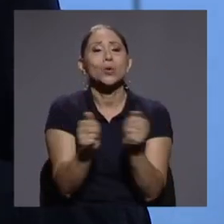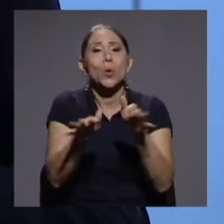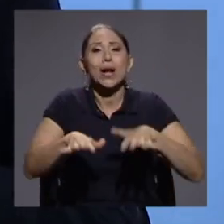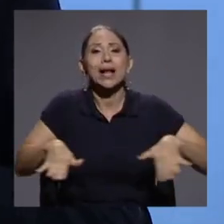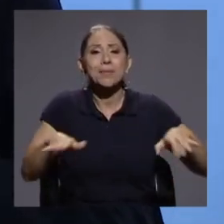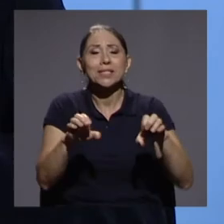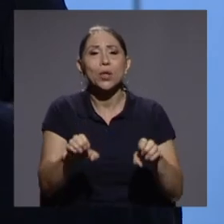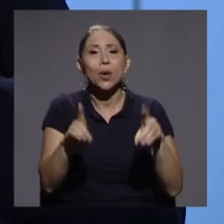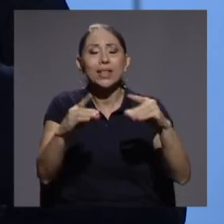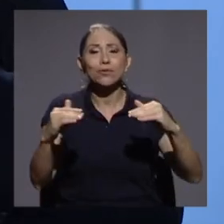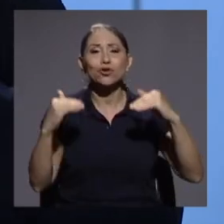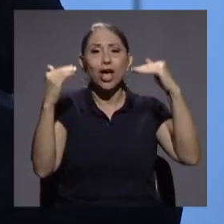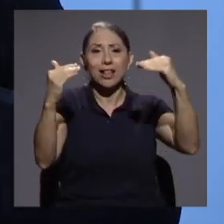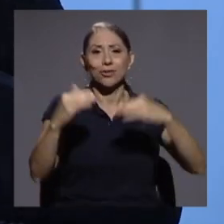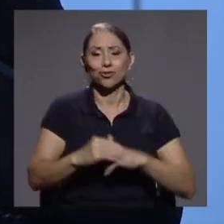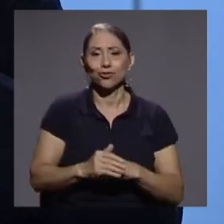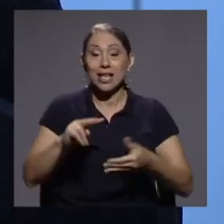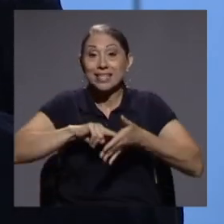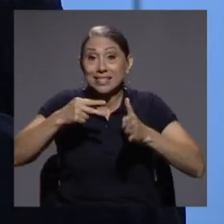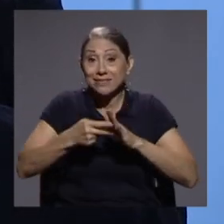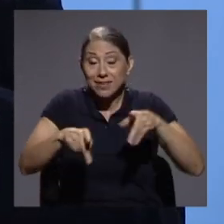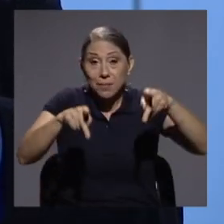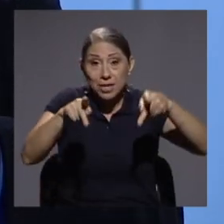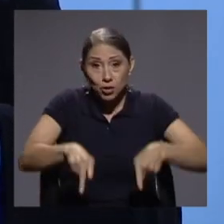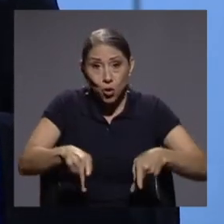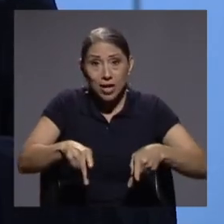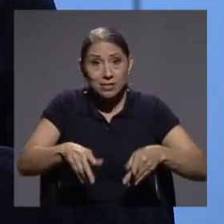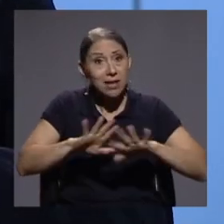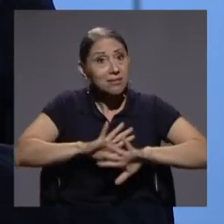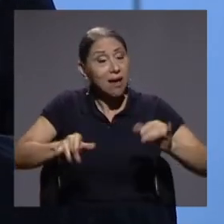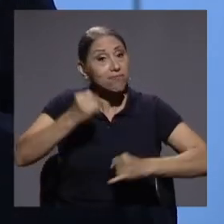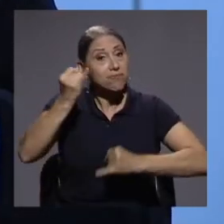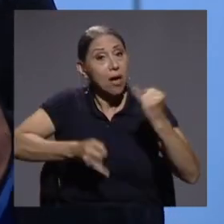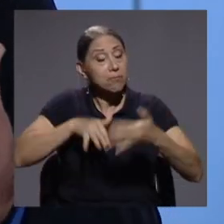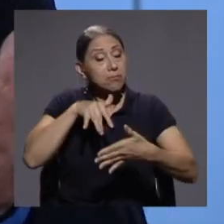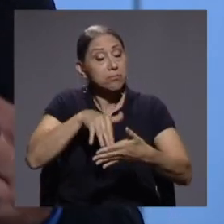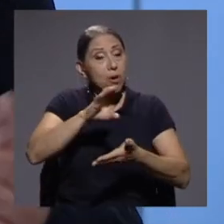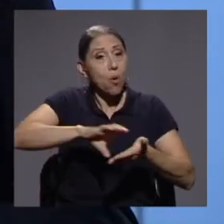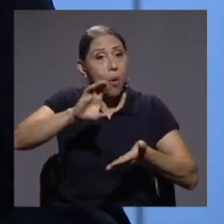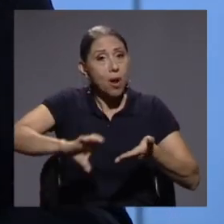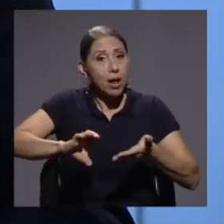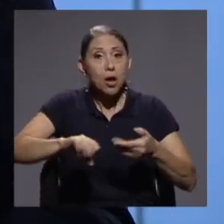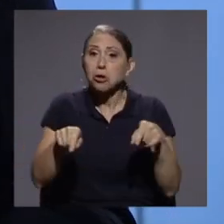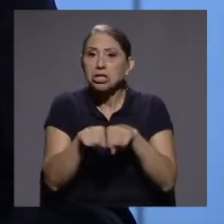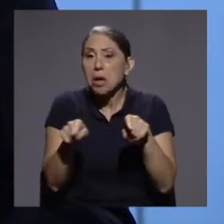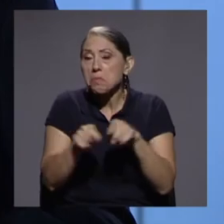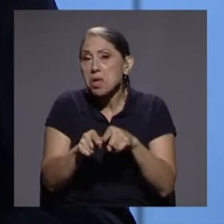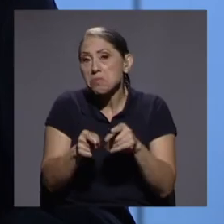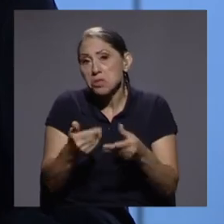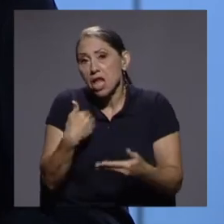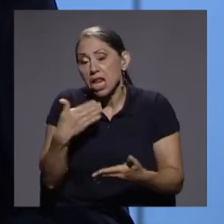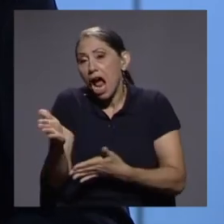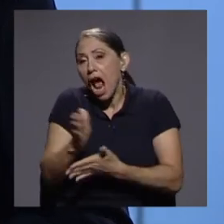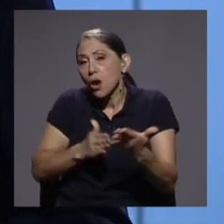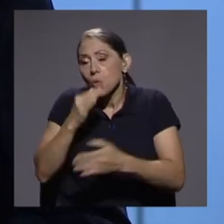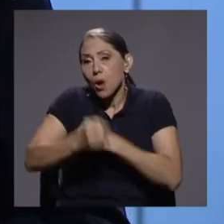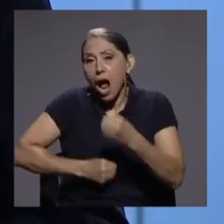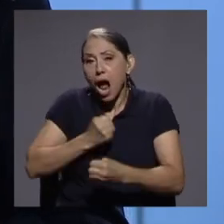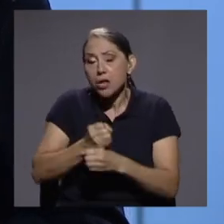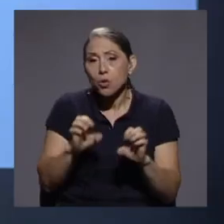Esto es con personas que han culminado la secundaria o incluso tienen algún año de educación superior.